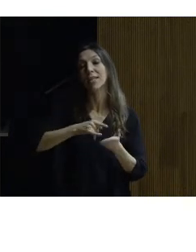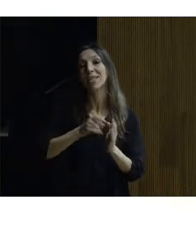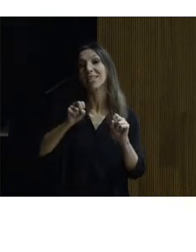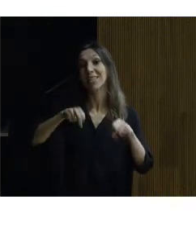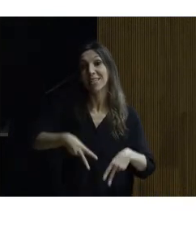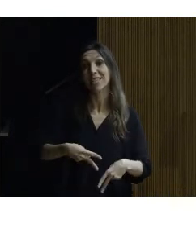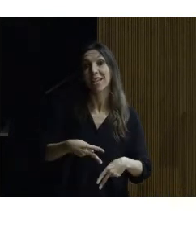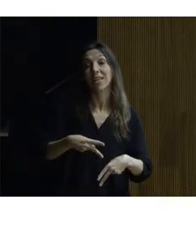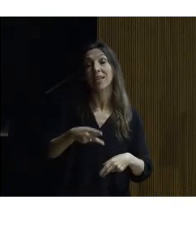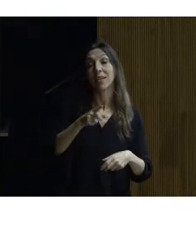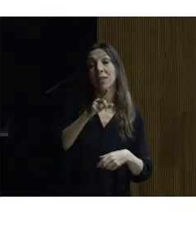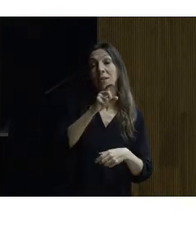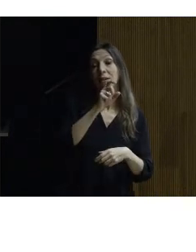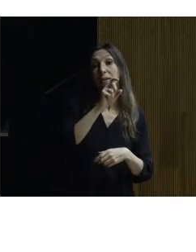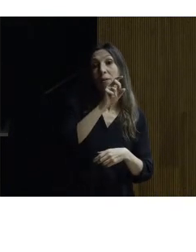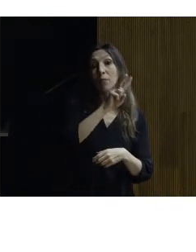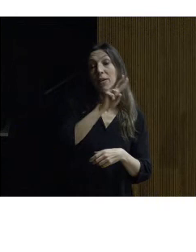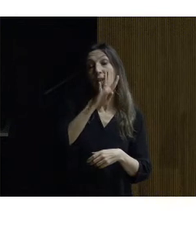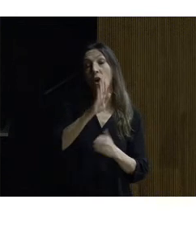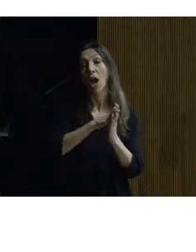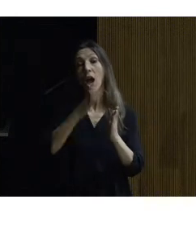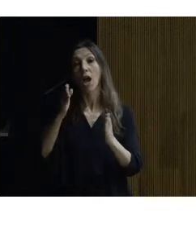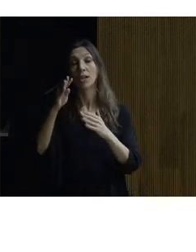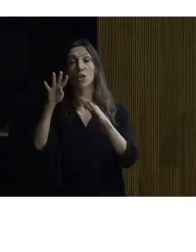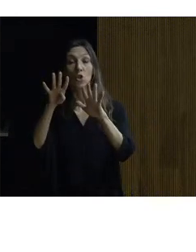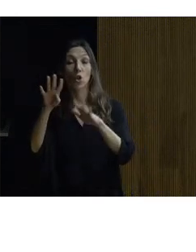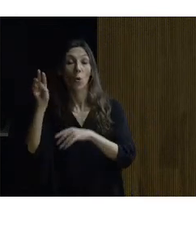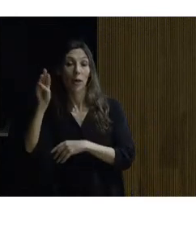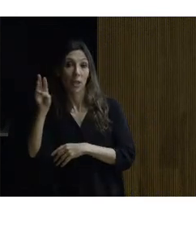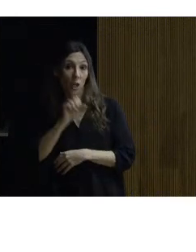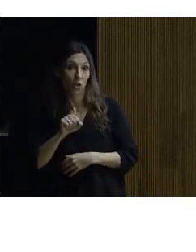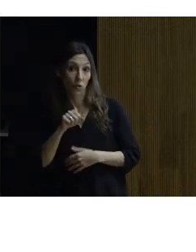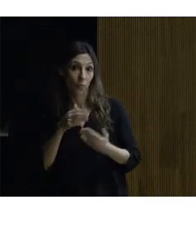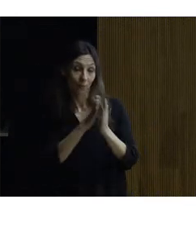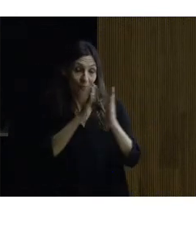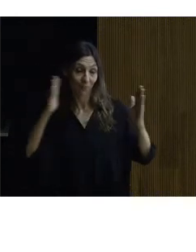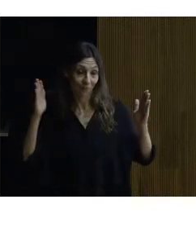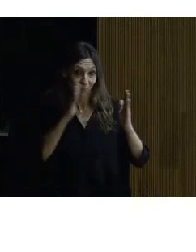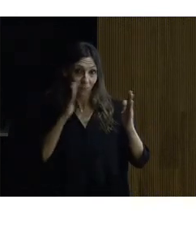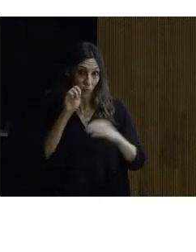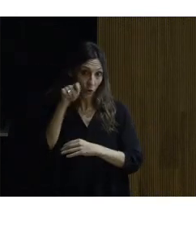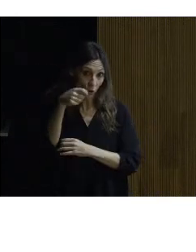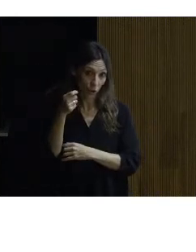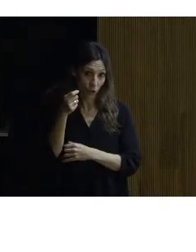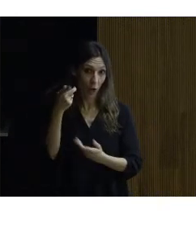98 en los 14 centros que teníamos en funcionamiento entonces conseguimos alcanzar ese mismo objetivo en